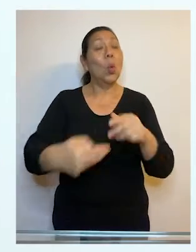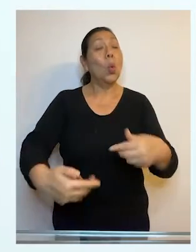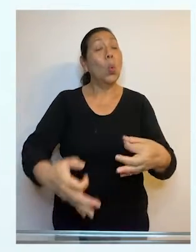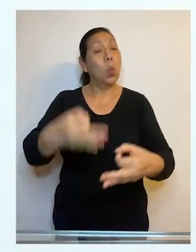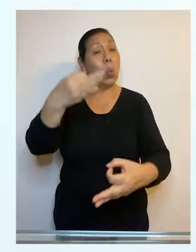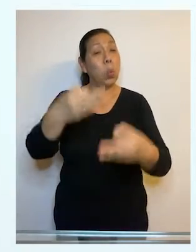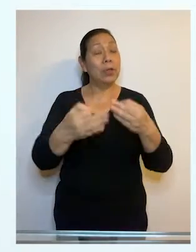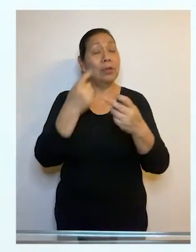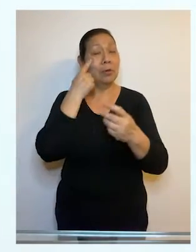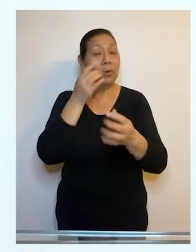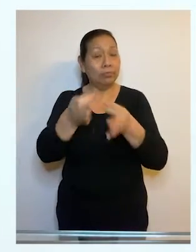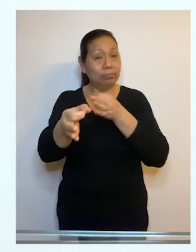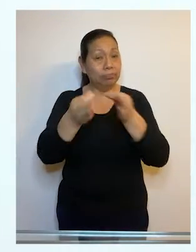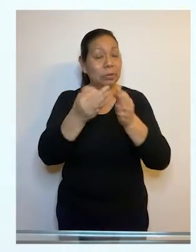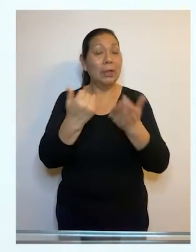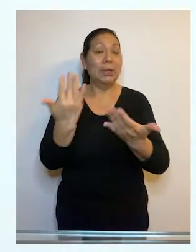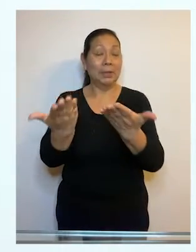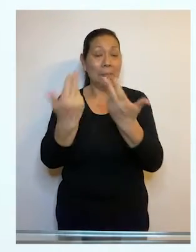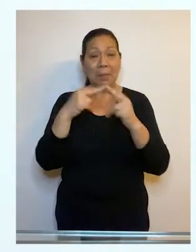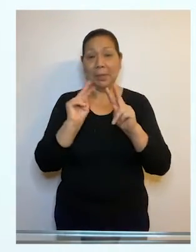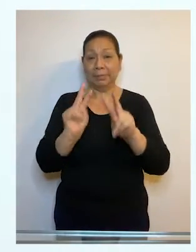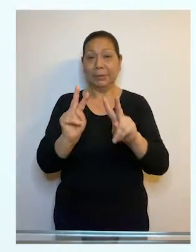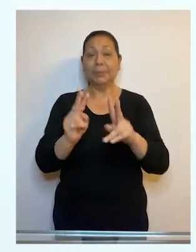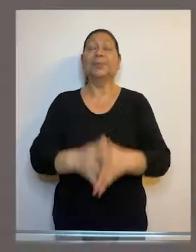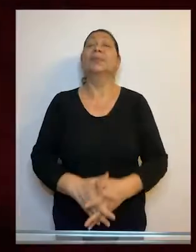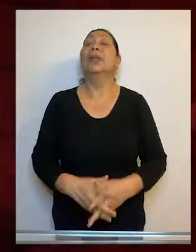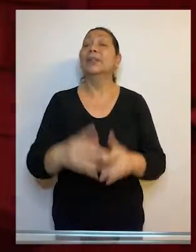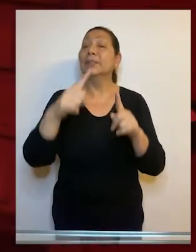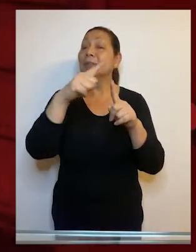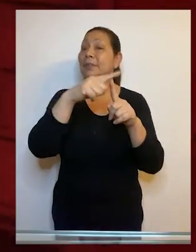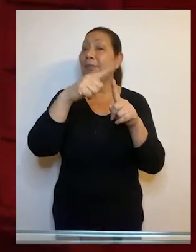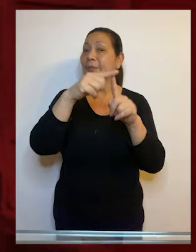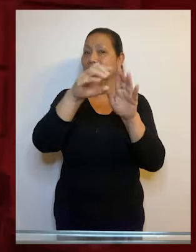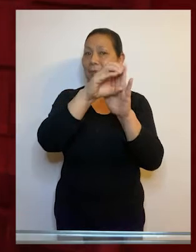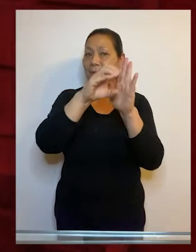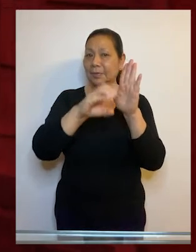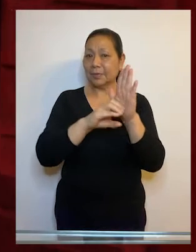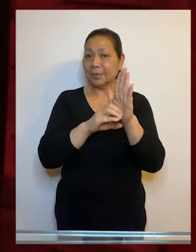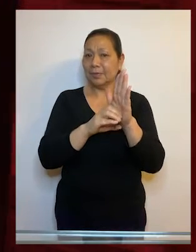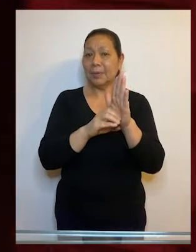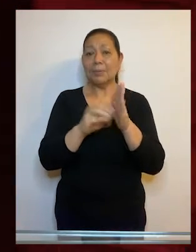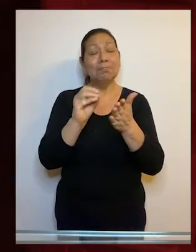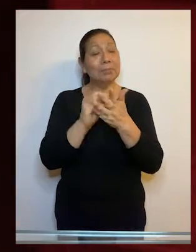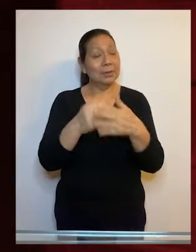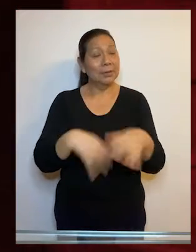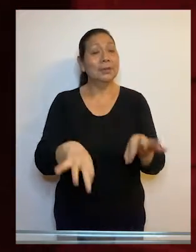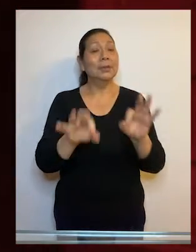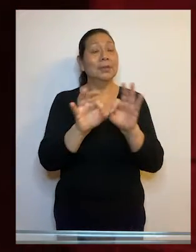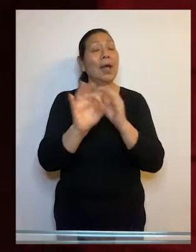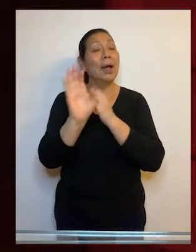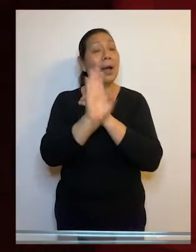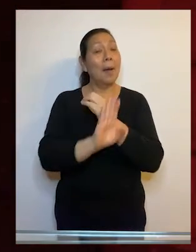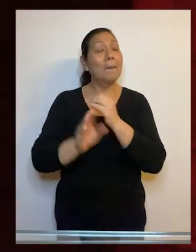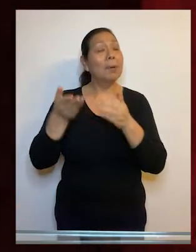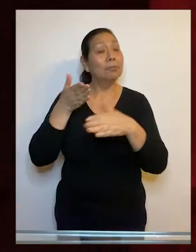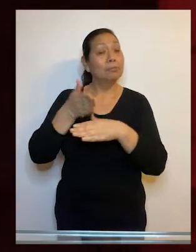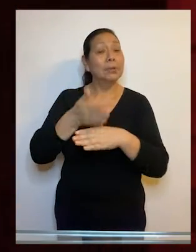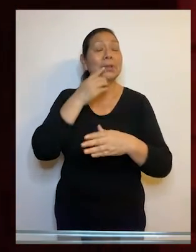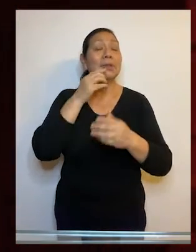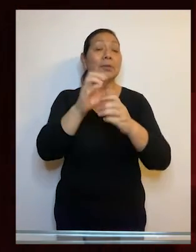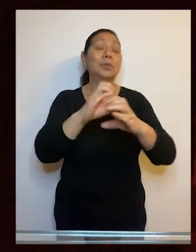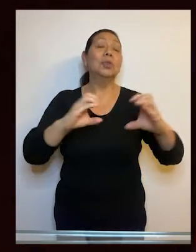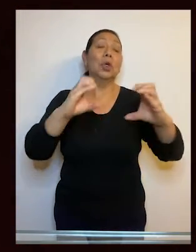de sus sentencias. Conozcamos el caso a continuación. El Tribunal Constitucional declaró fundada la demanda de amparo